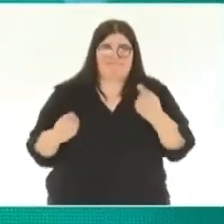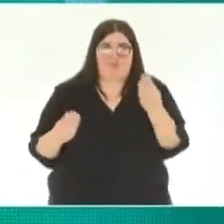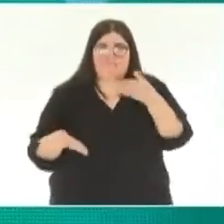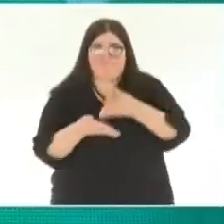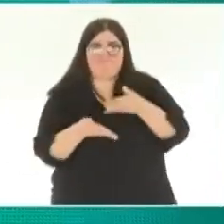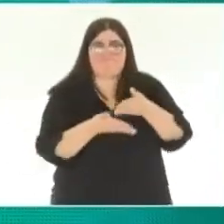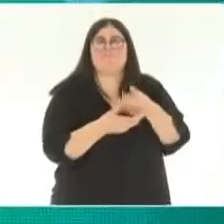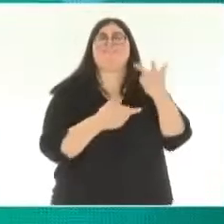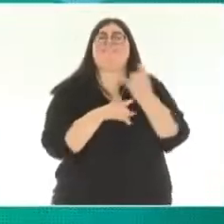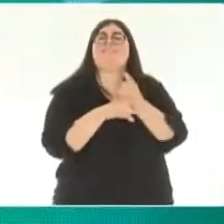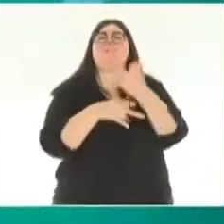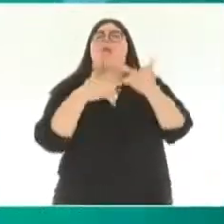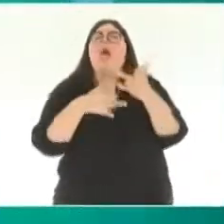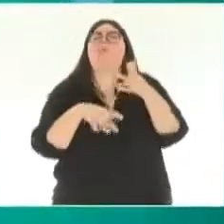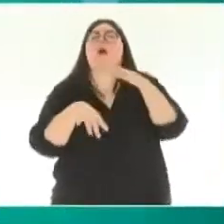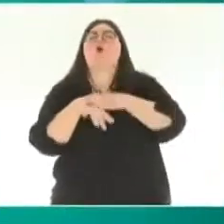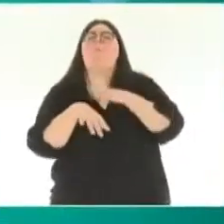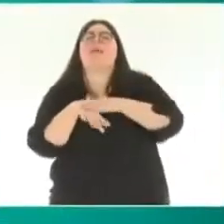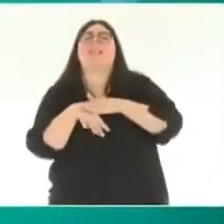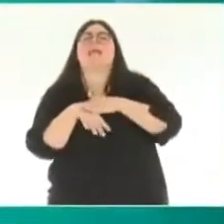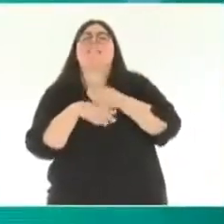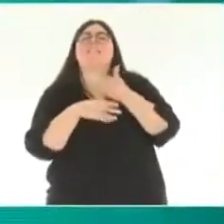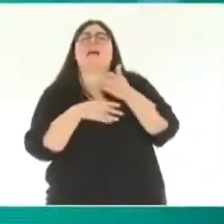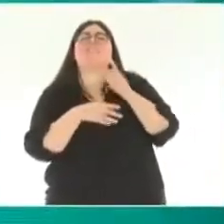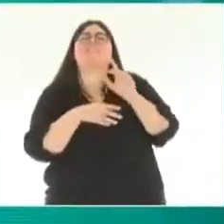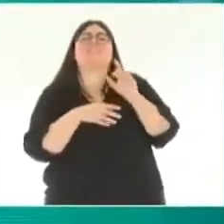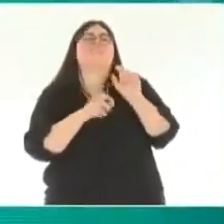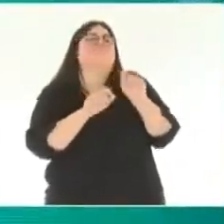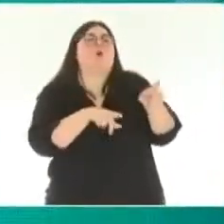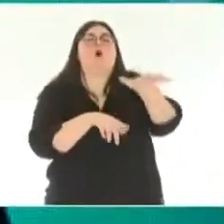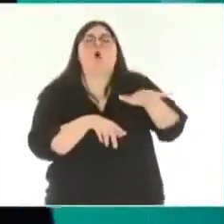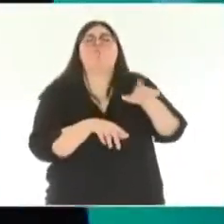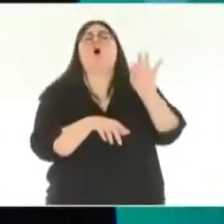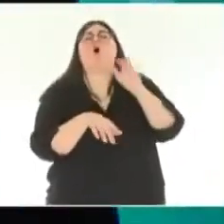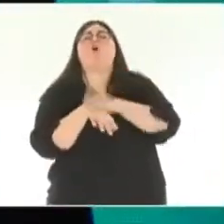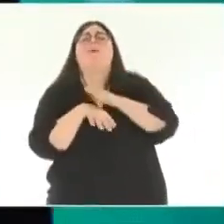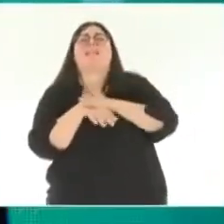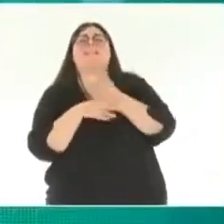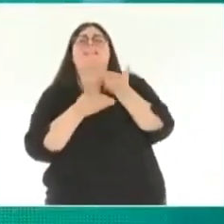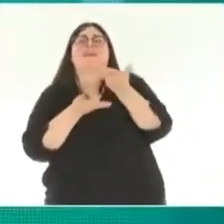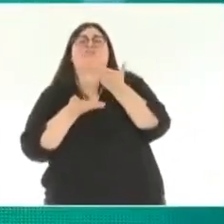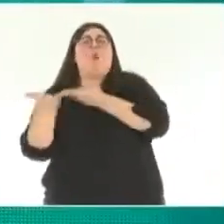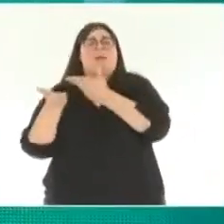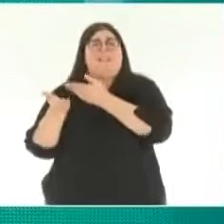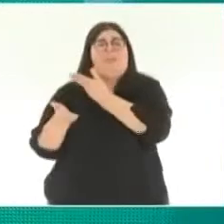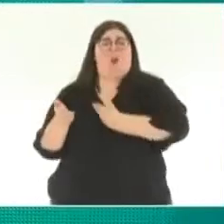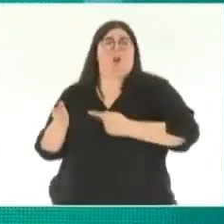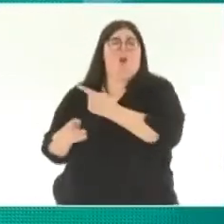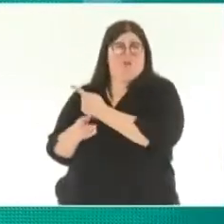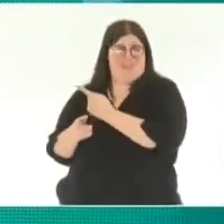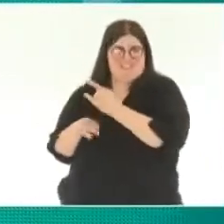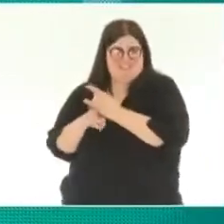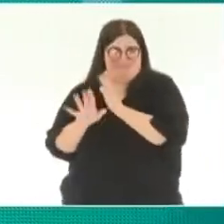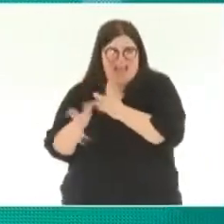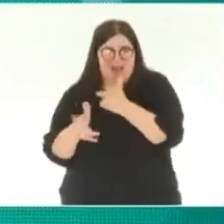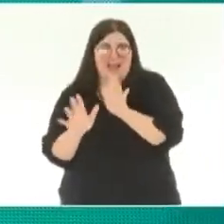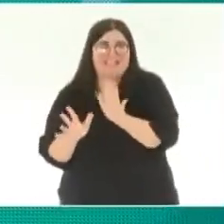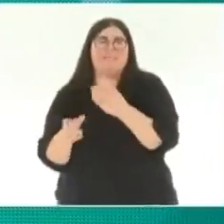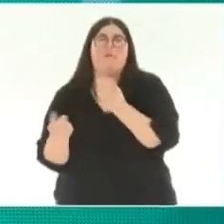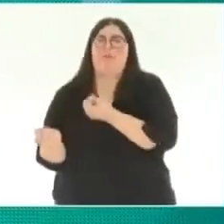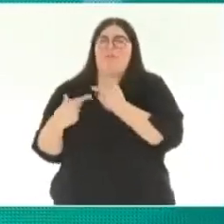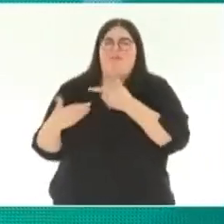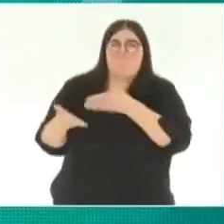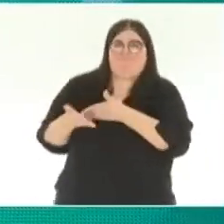habla sobre las competencias individuales y las competencias que tenemos con el ejecutivo, justamente para condicionarnos.